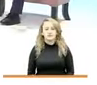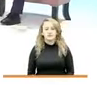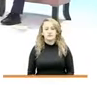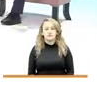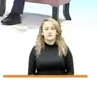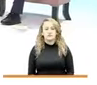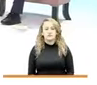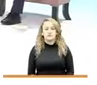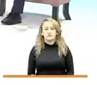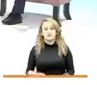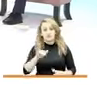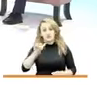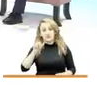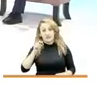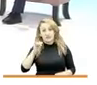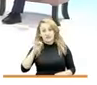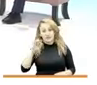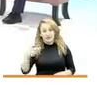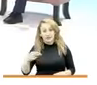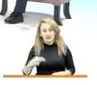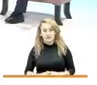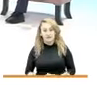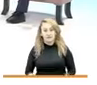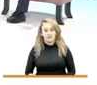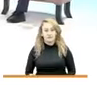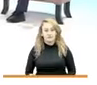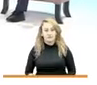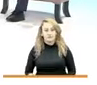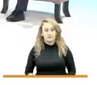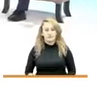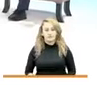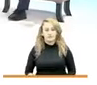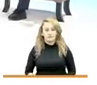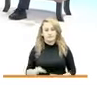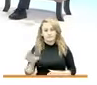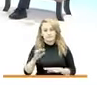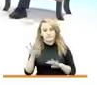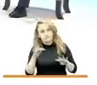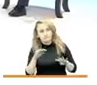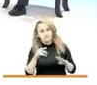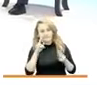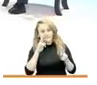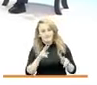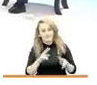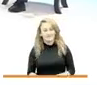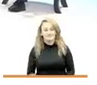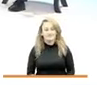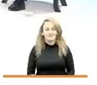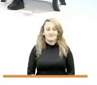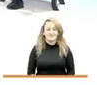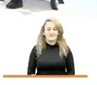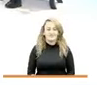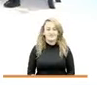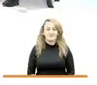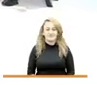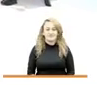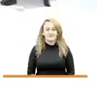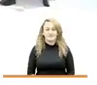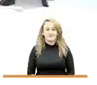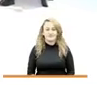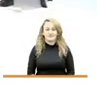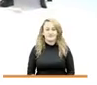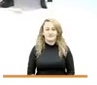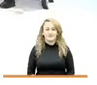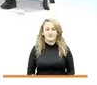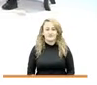Janet tienes toda la audiencia esperándote hola Janet te escuchamos Janet